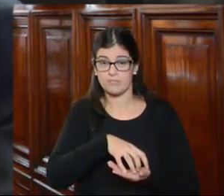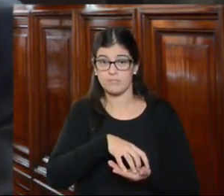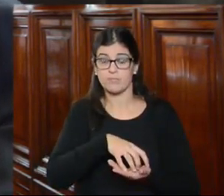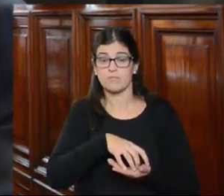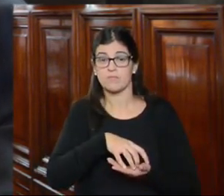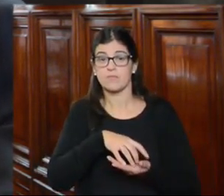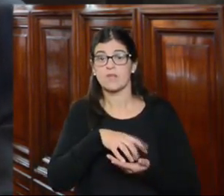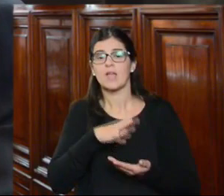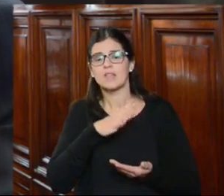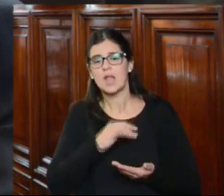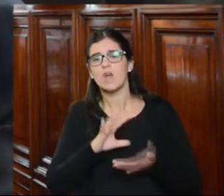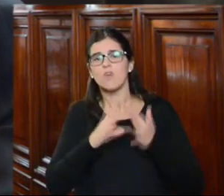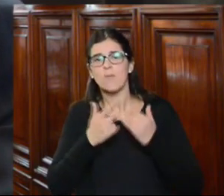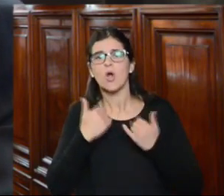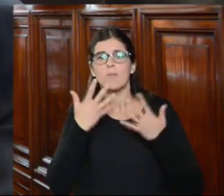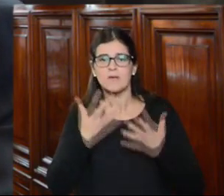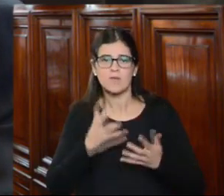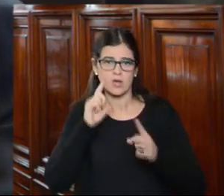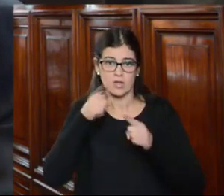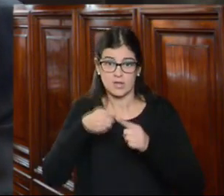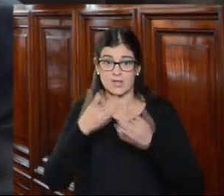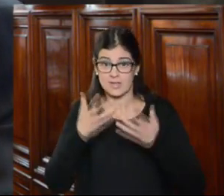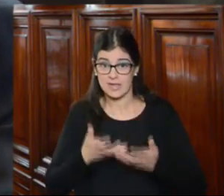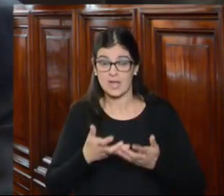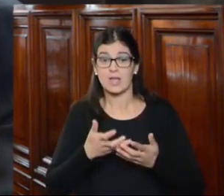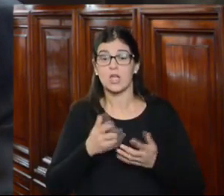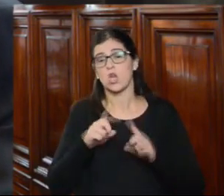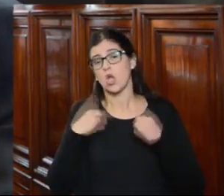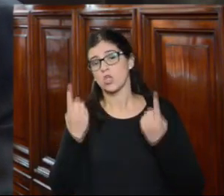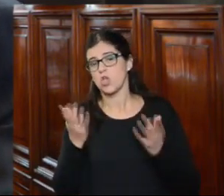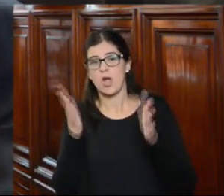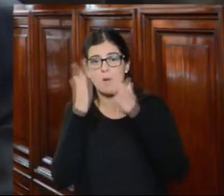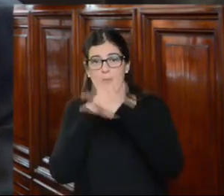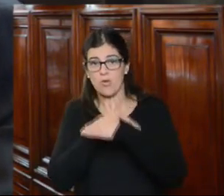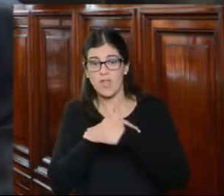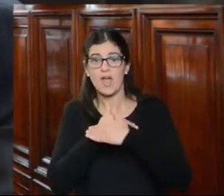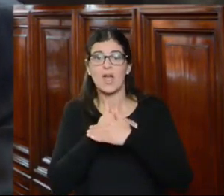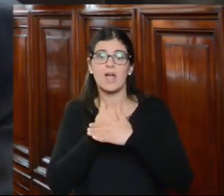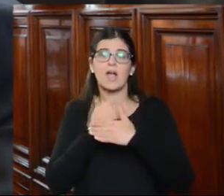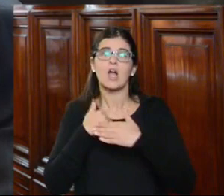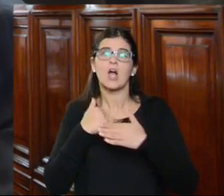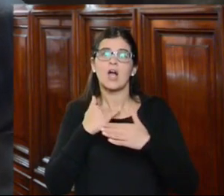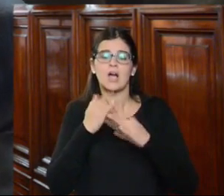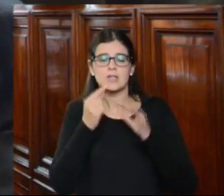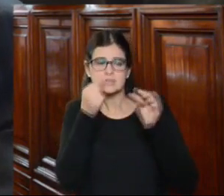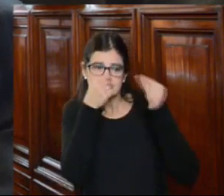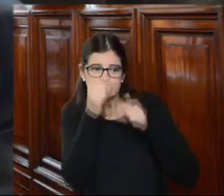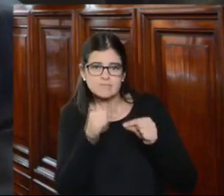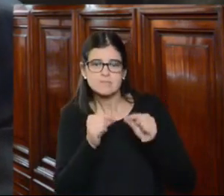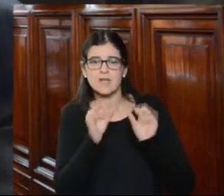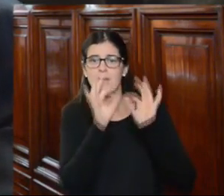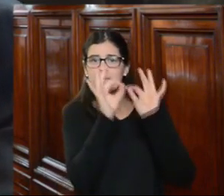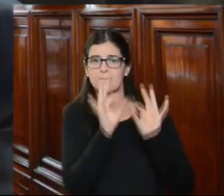naturalmente tiene un marco competencial y nosotros no nos vamos a poder introducir en las particularidades